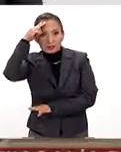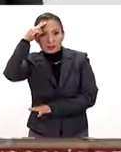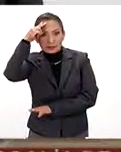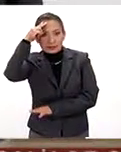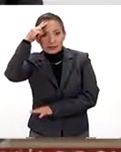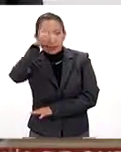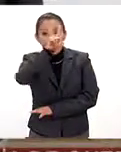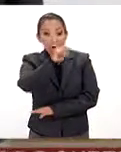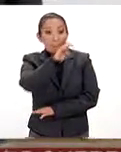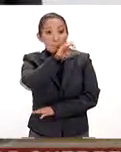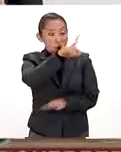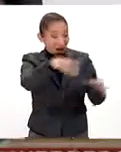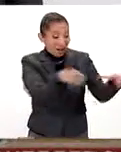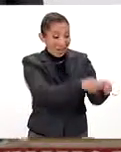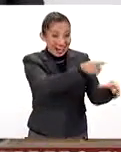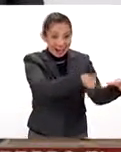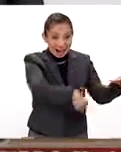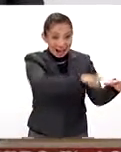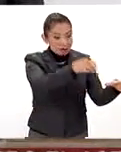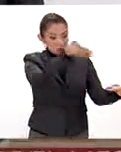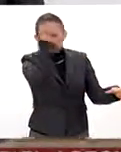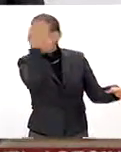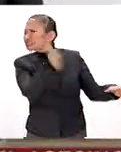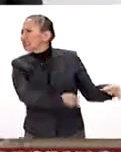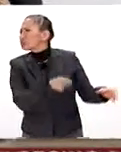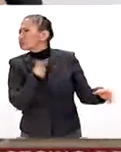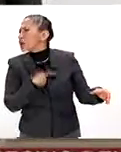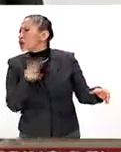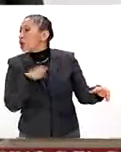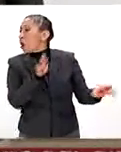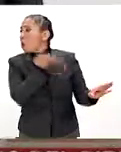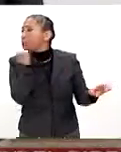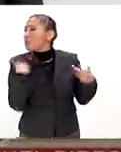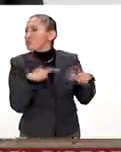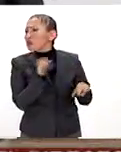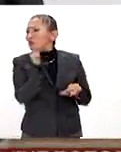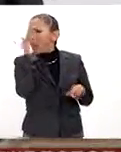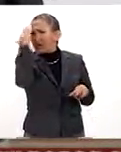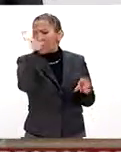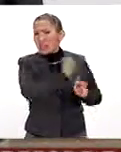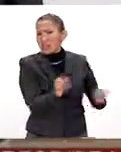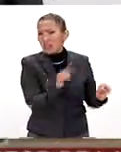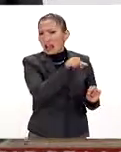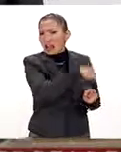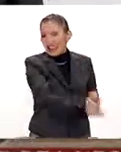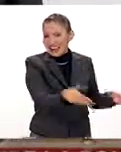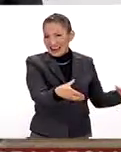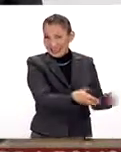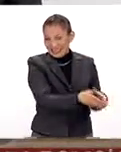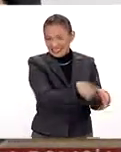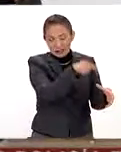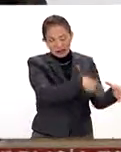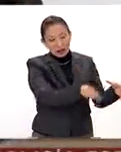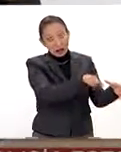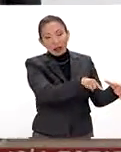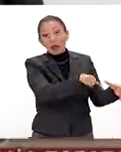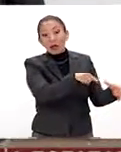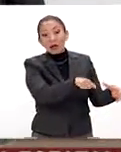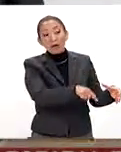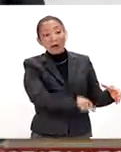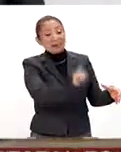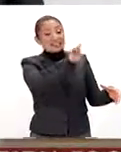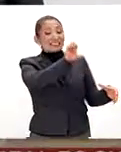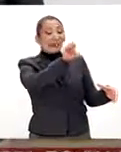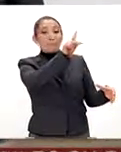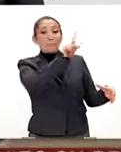Y como ellos eran totalmente desconocidos, sin representación de algún líder que fuera responsable de sus acciones, sepa la